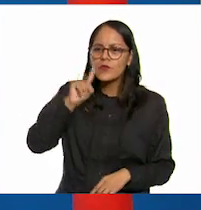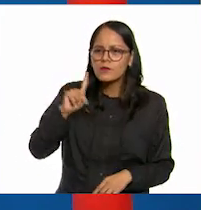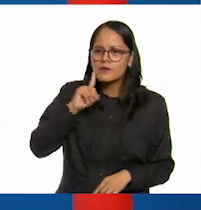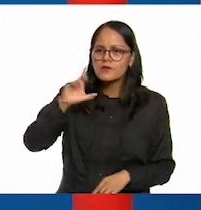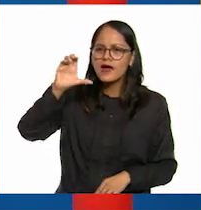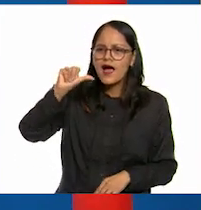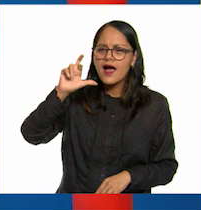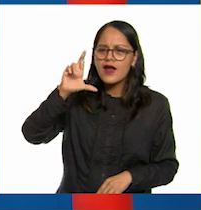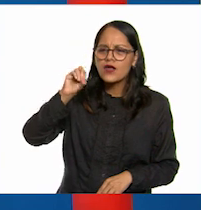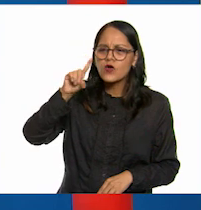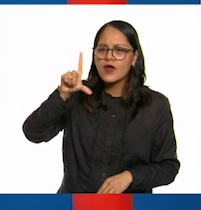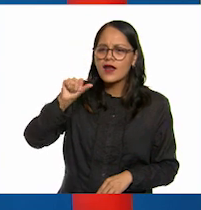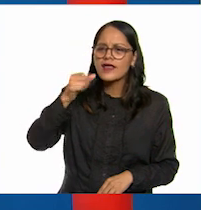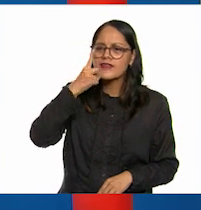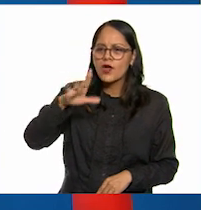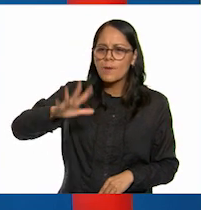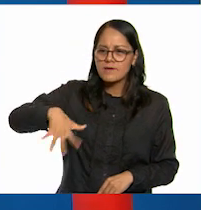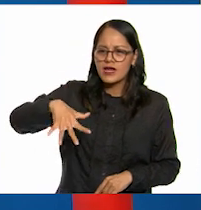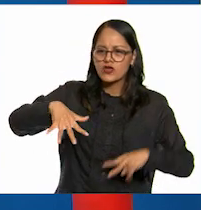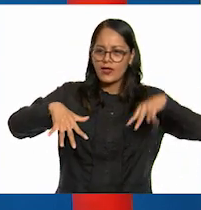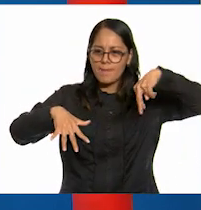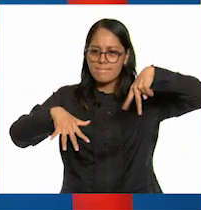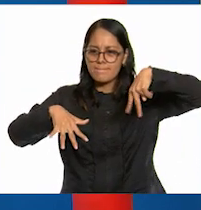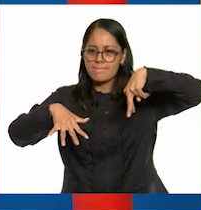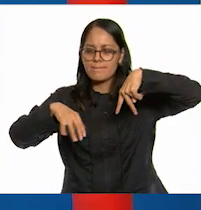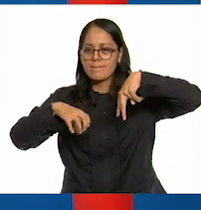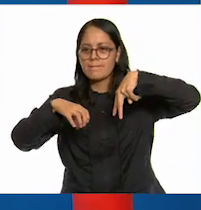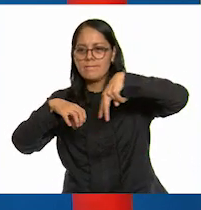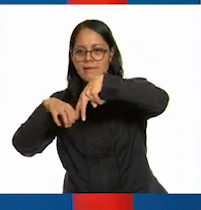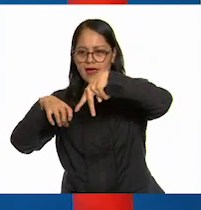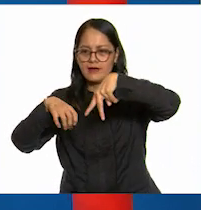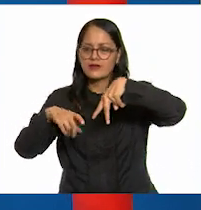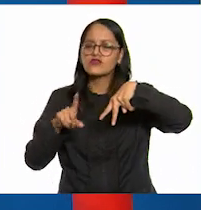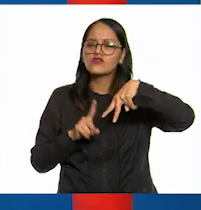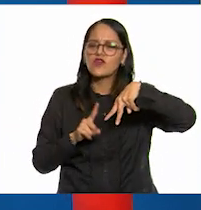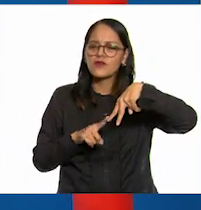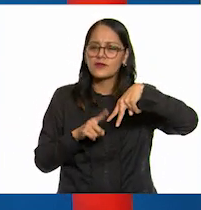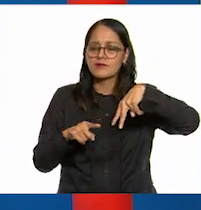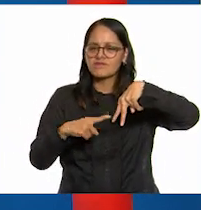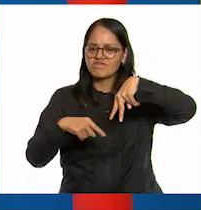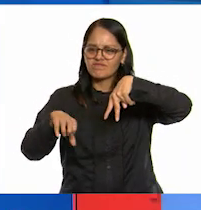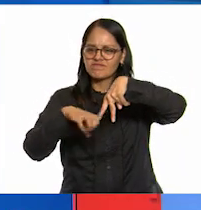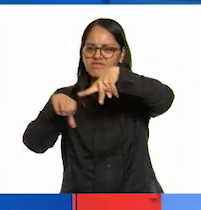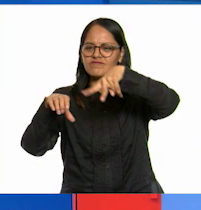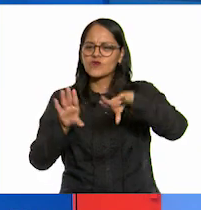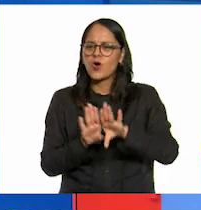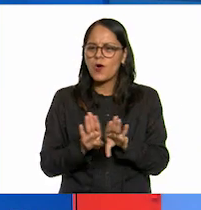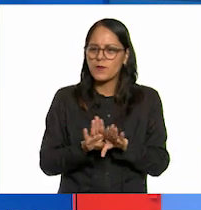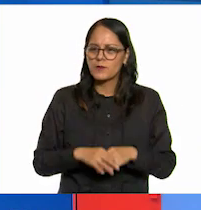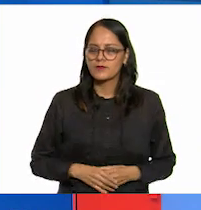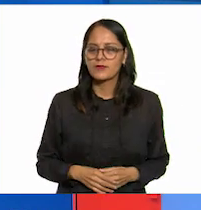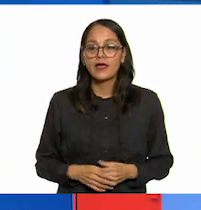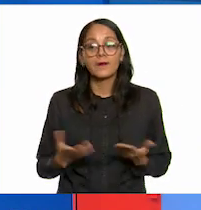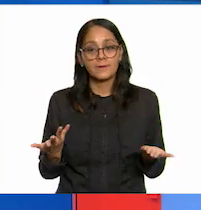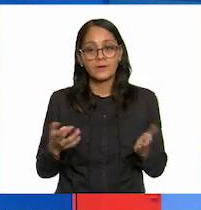acerca de patear un balón donde se evidencia la fuerza de fricción pues cuando el balón